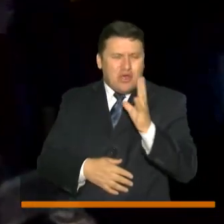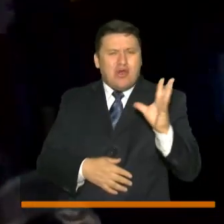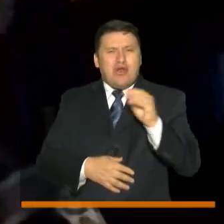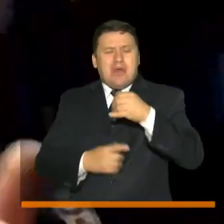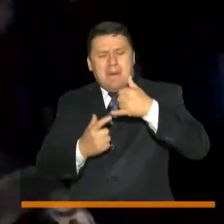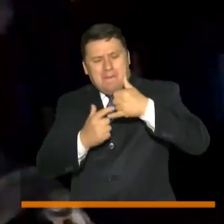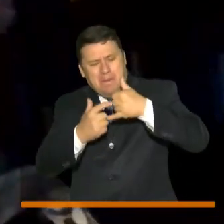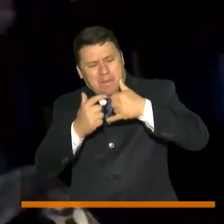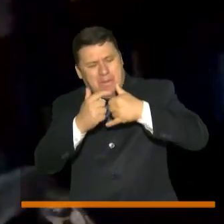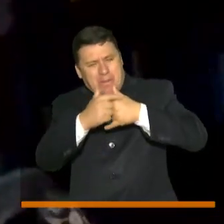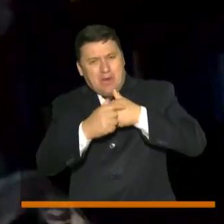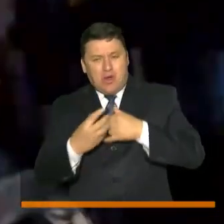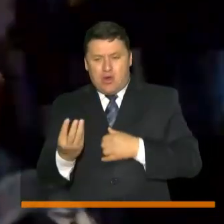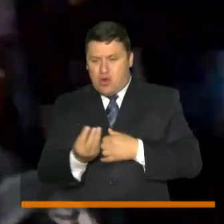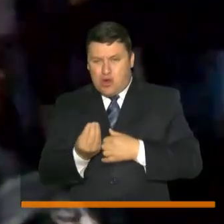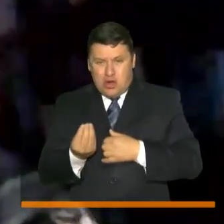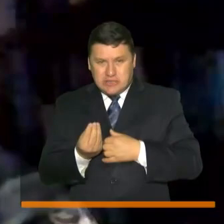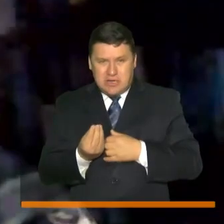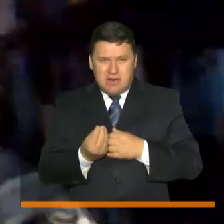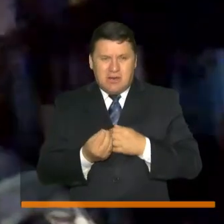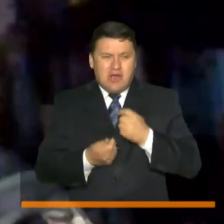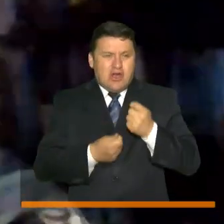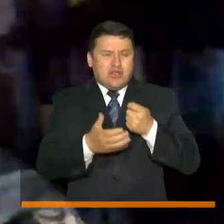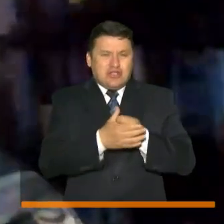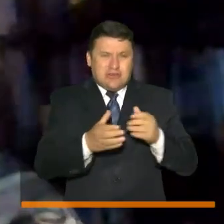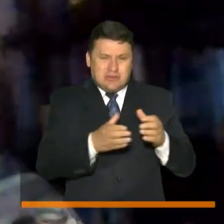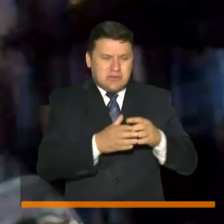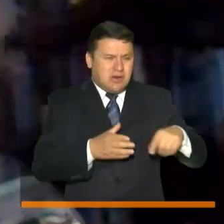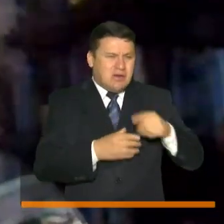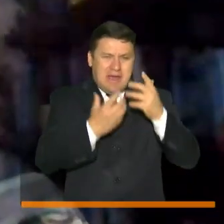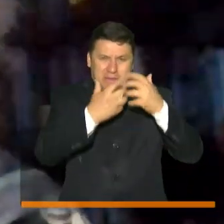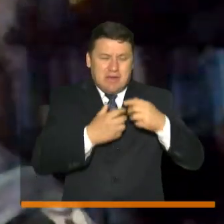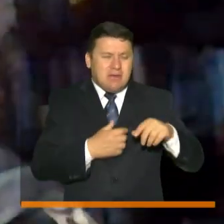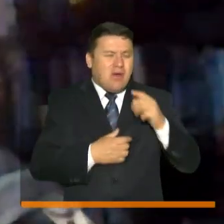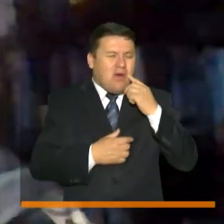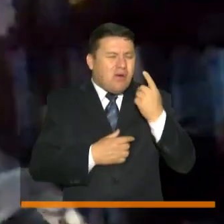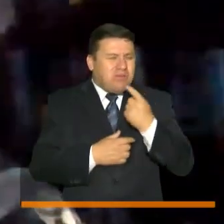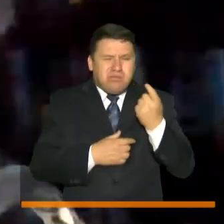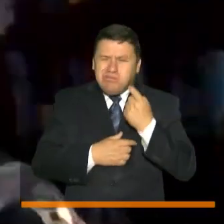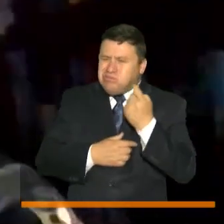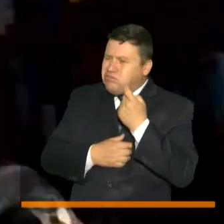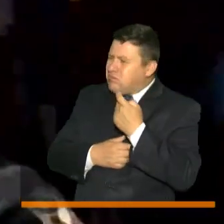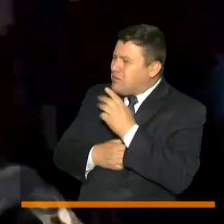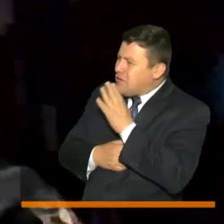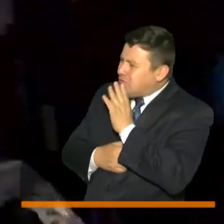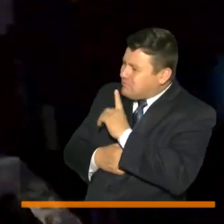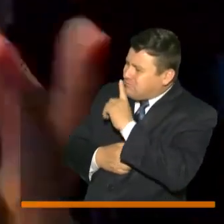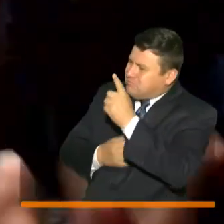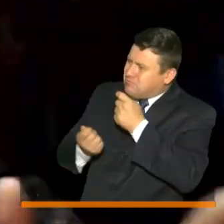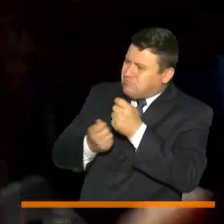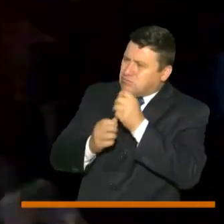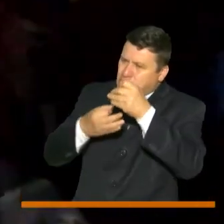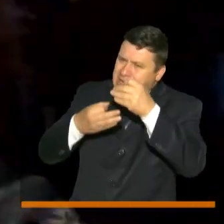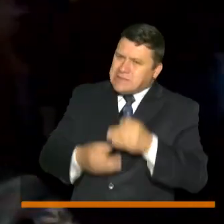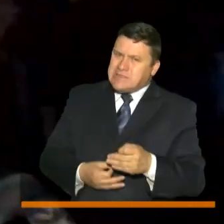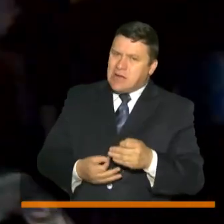todas las regiones en el Consejo Gremial dijimos busquemos algo que llegue a todo el país que sea seguro el beneficio